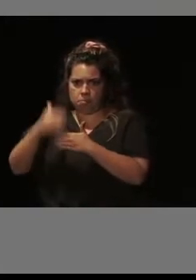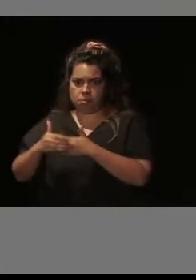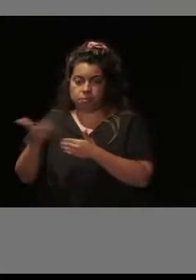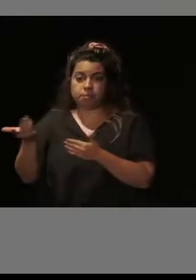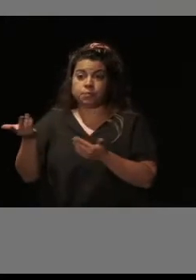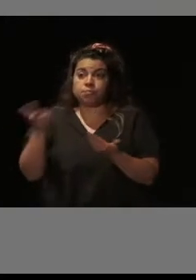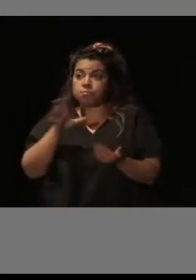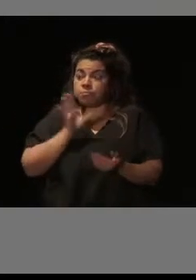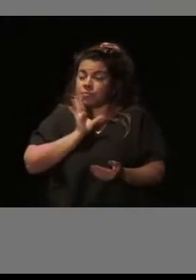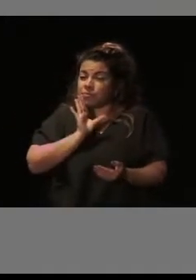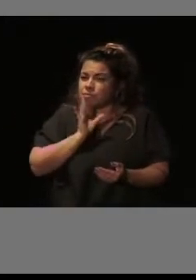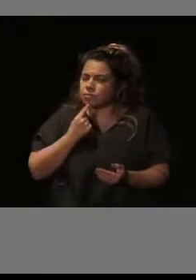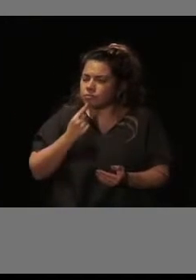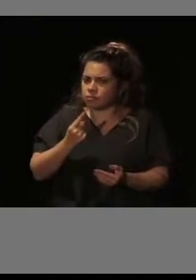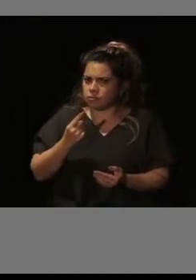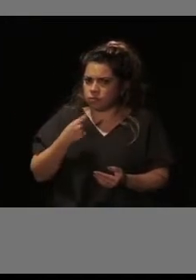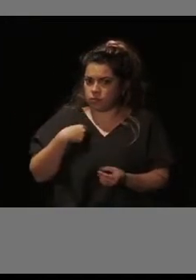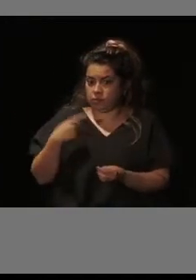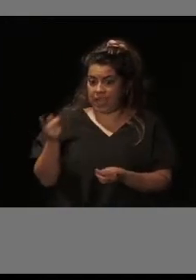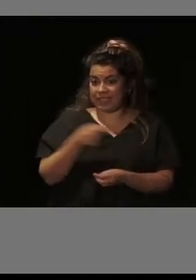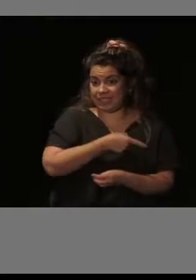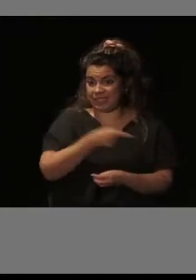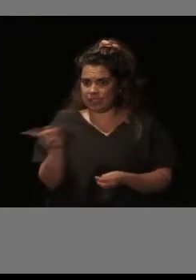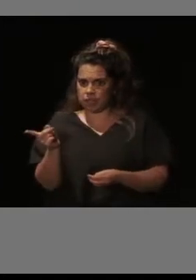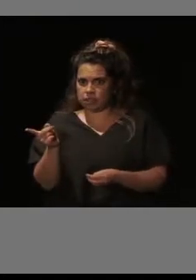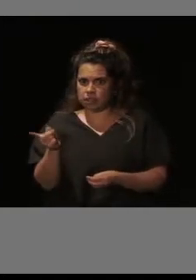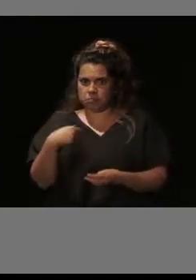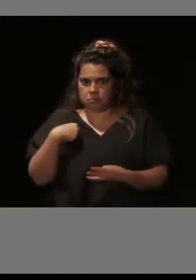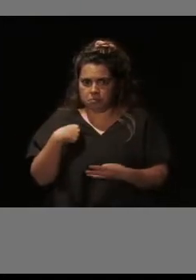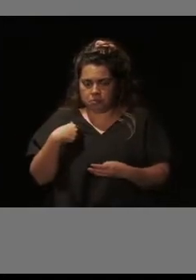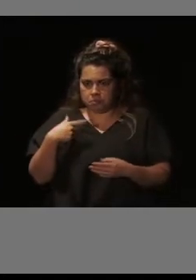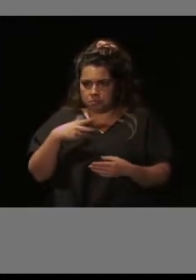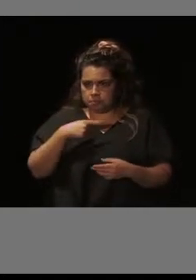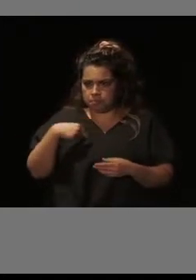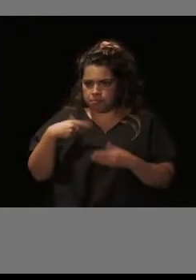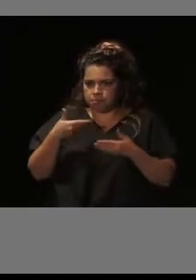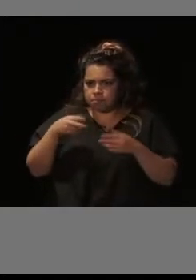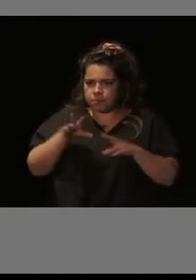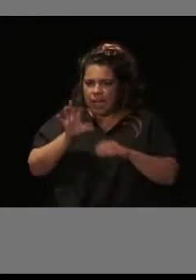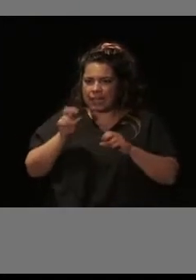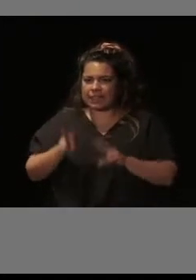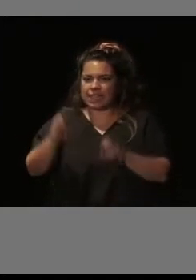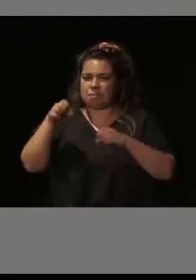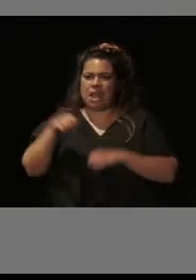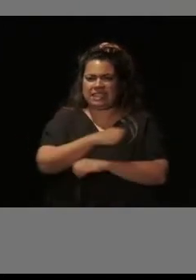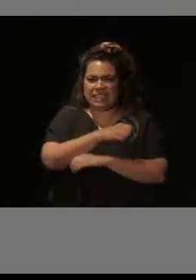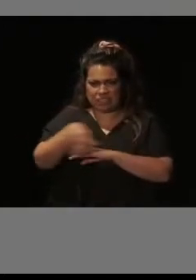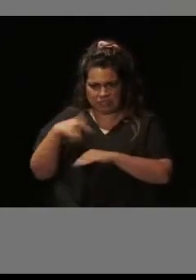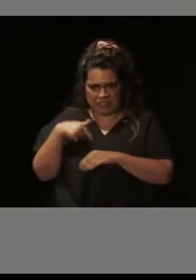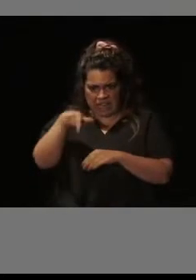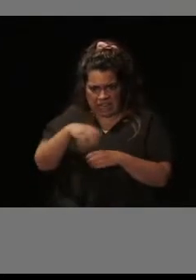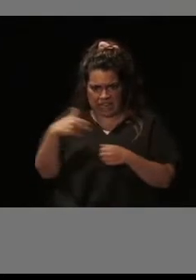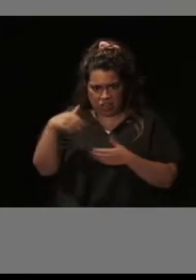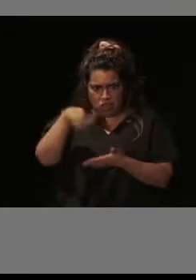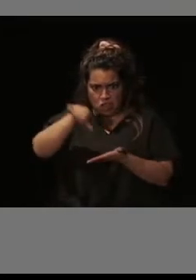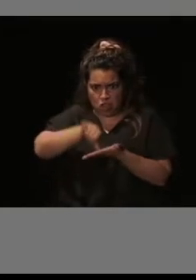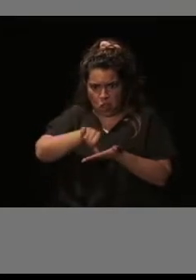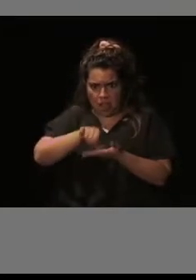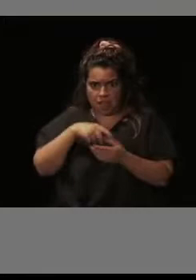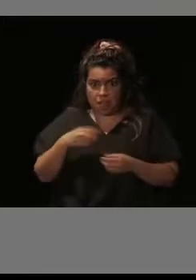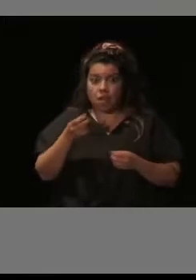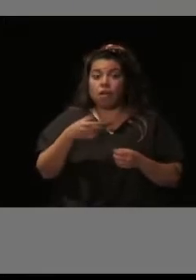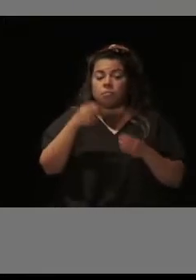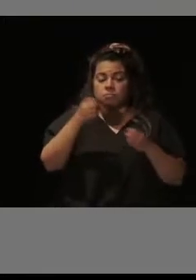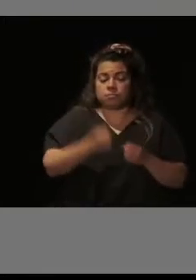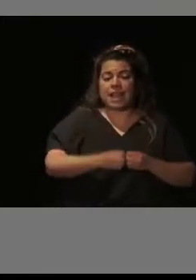decía al principio, entre los tres estamos actuando de un punto de vista transversal en la ciudad, desde la vivienda hasta el edificio,